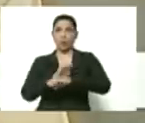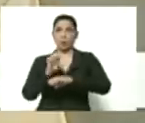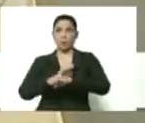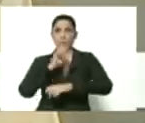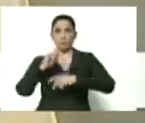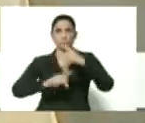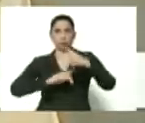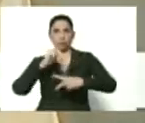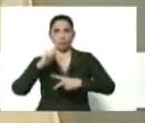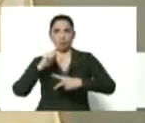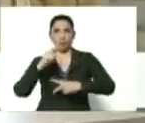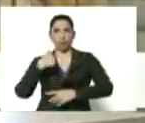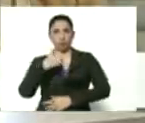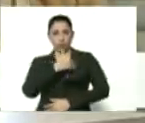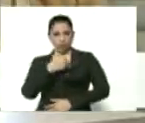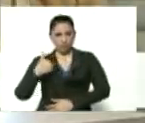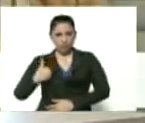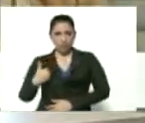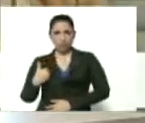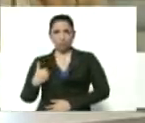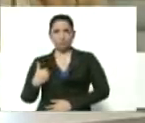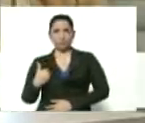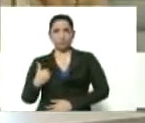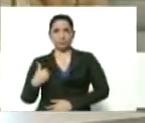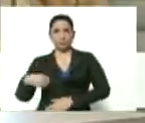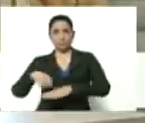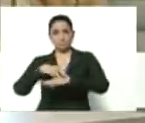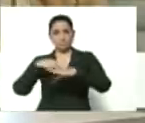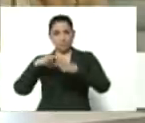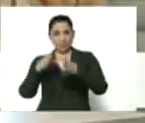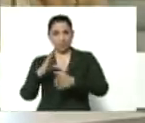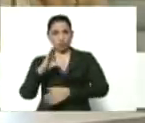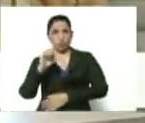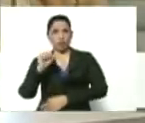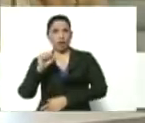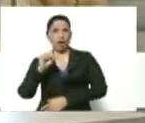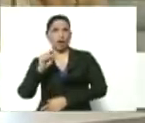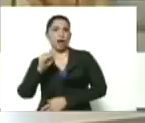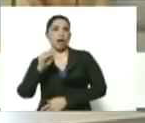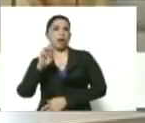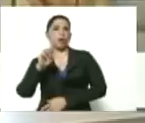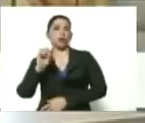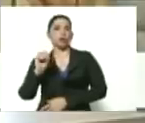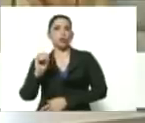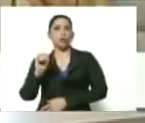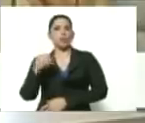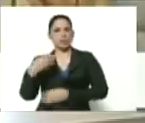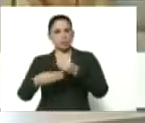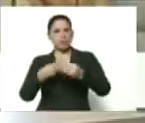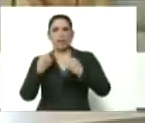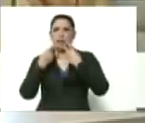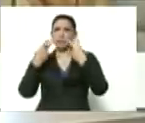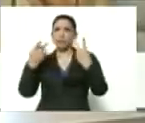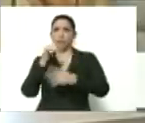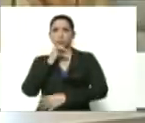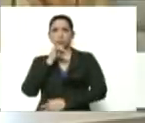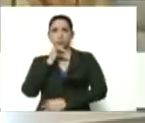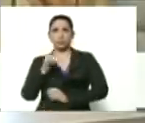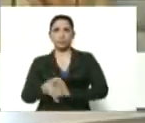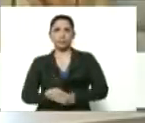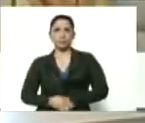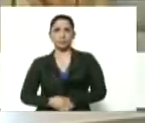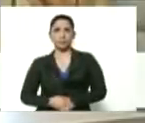Yo quisiera que nuestro ministro Castro Sotelo le hiciera un briefing, que llaman así, briefing